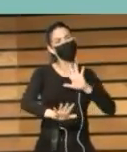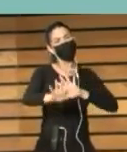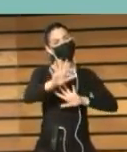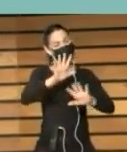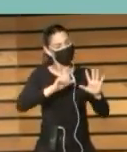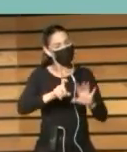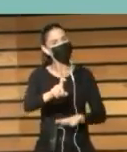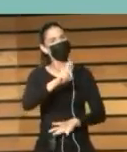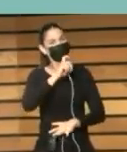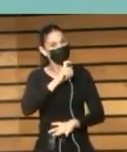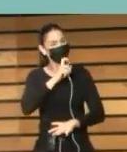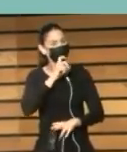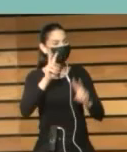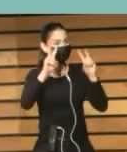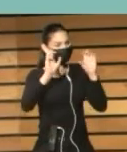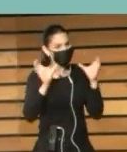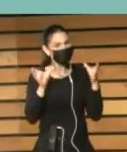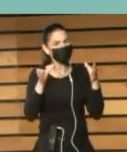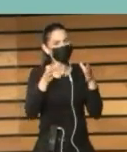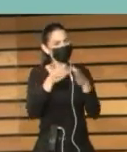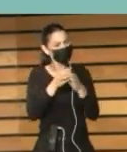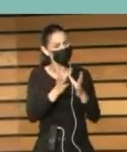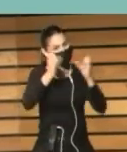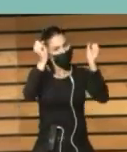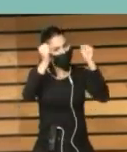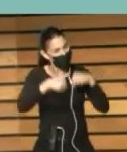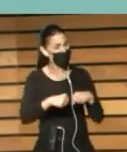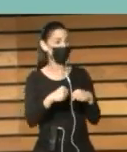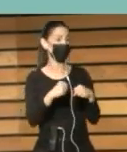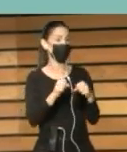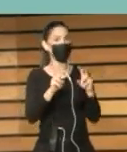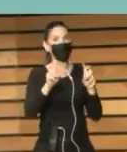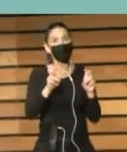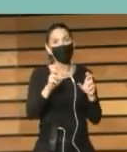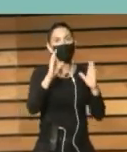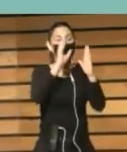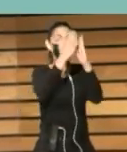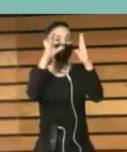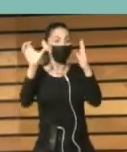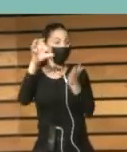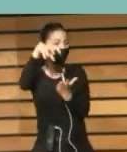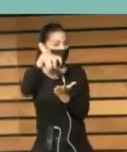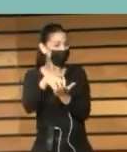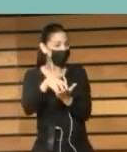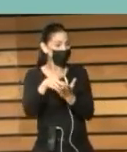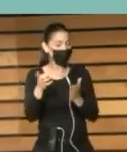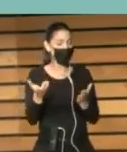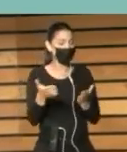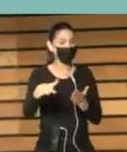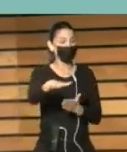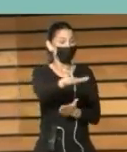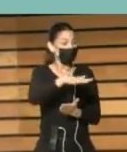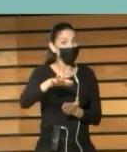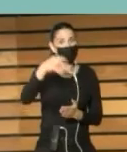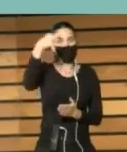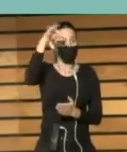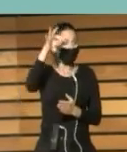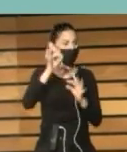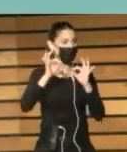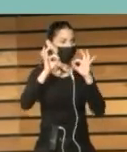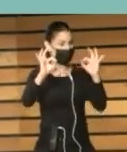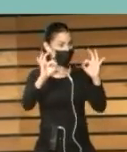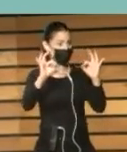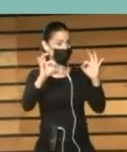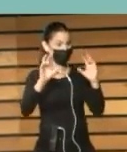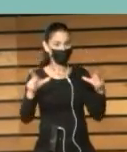unicidad O esta calidad Única Que tienen Las bibliotecas Que son unos espacios De encuentros Especiales En la